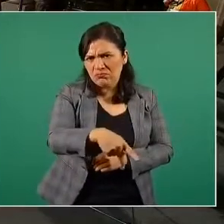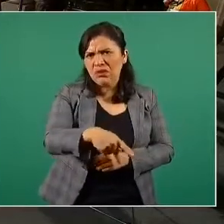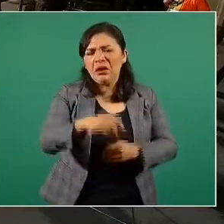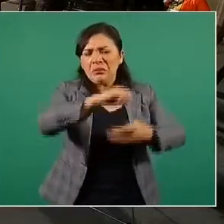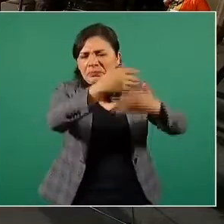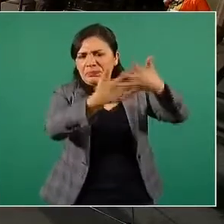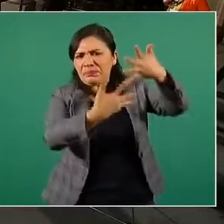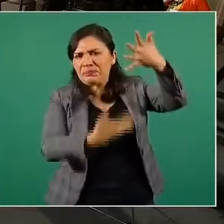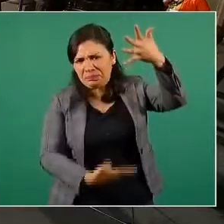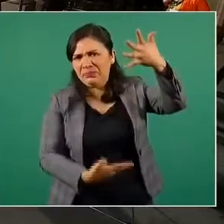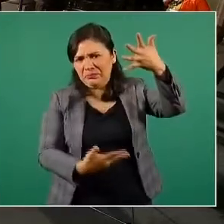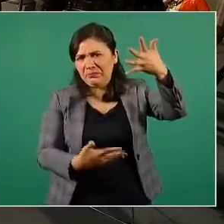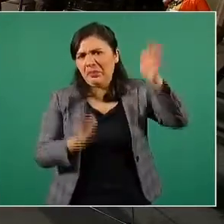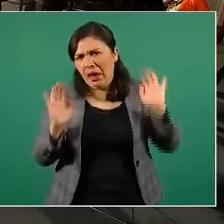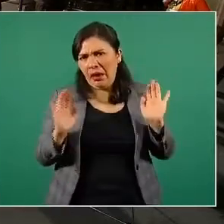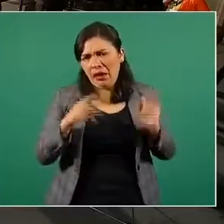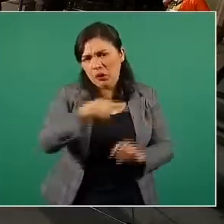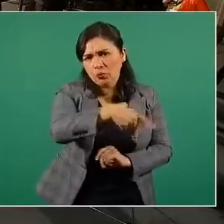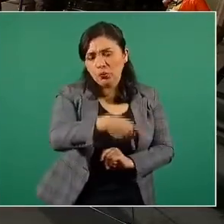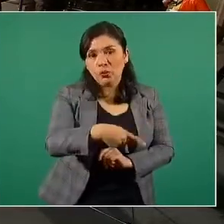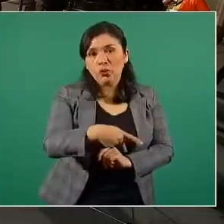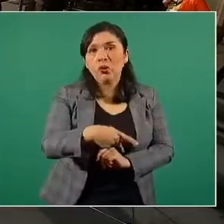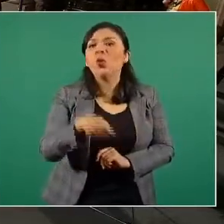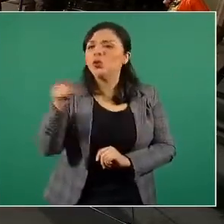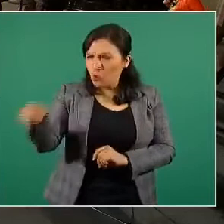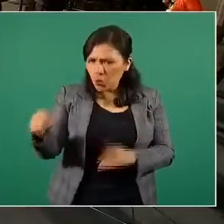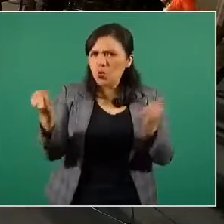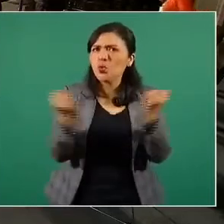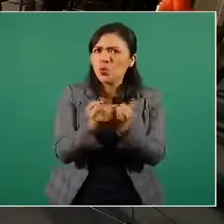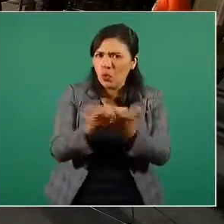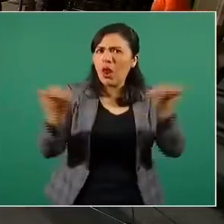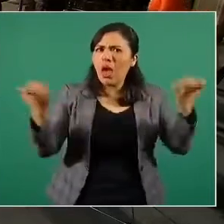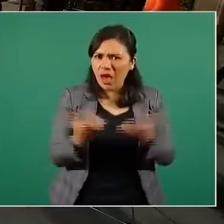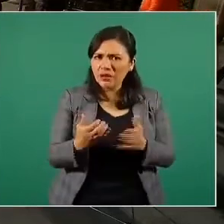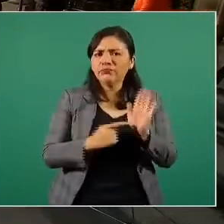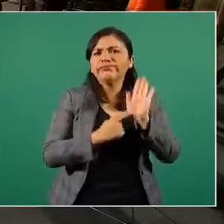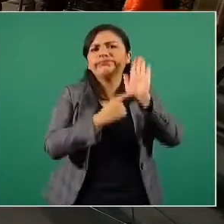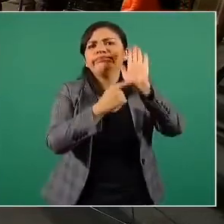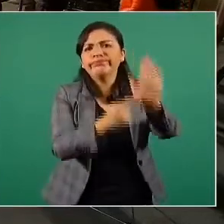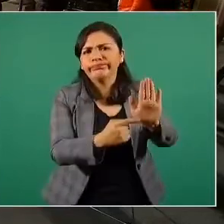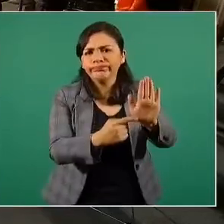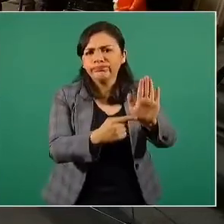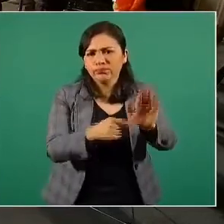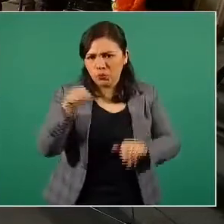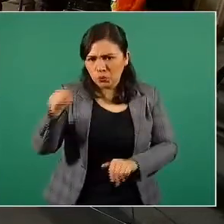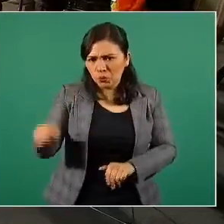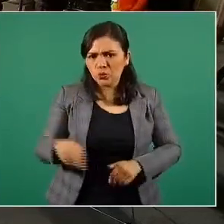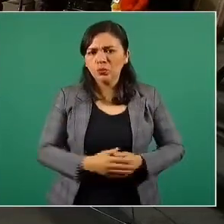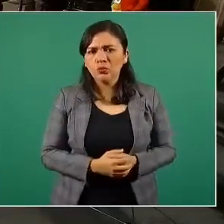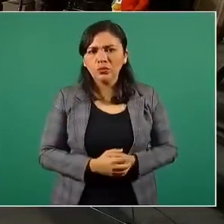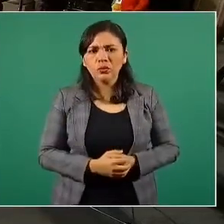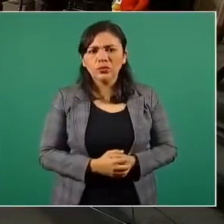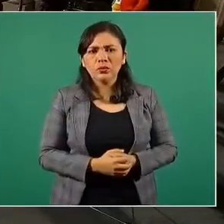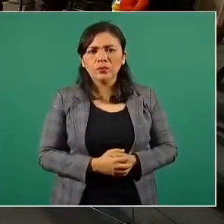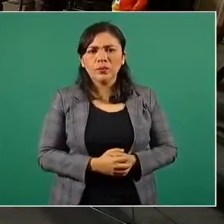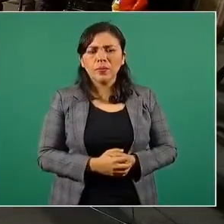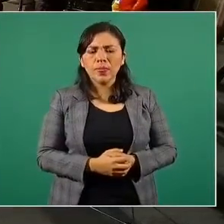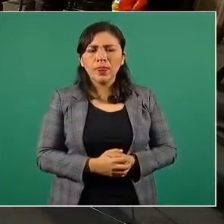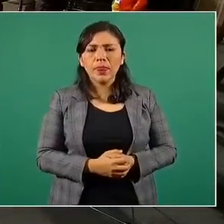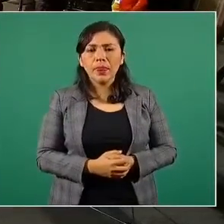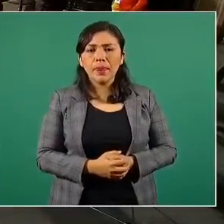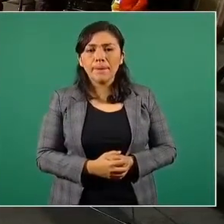expediente sobre este caso, dieras a conocer cuál es